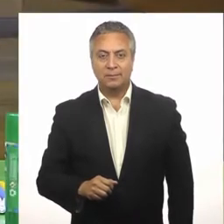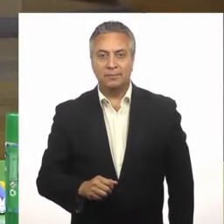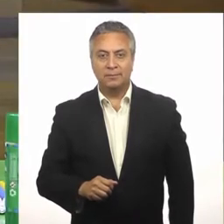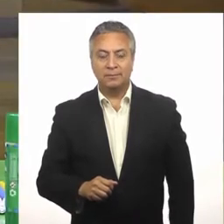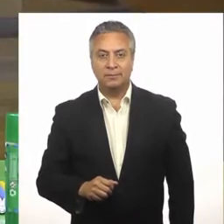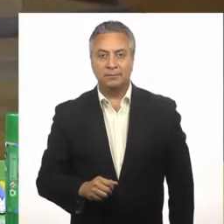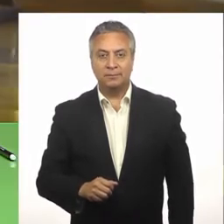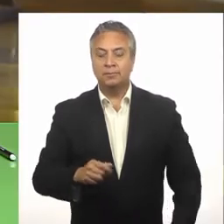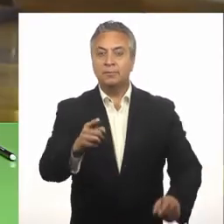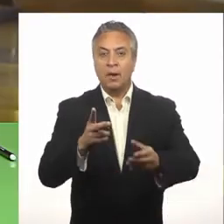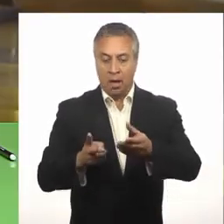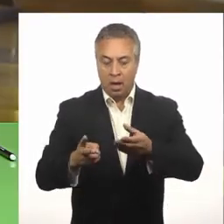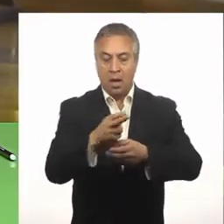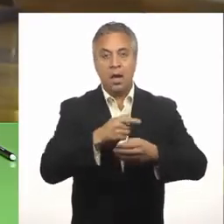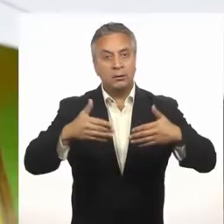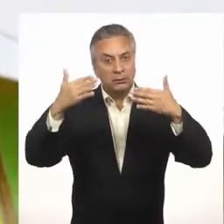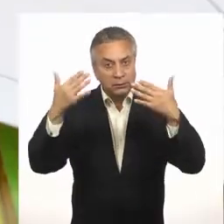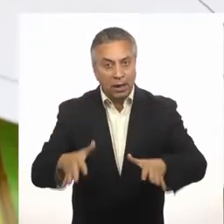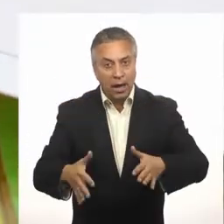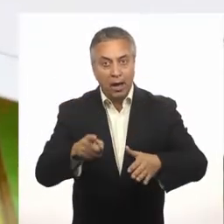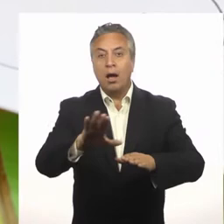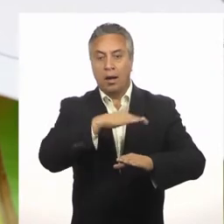Una vez cortado el cartón, cortamos el papel.